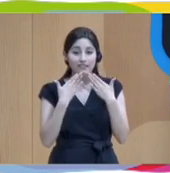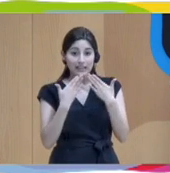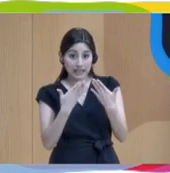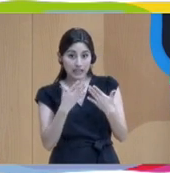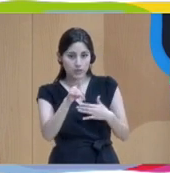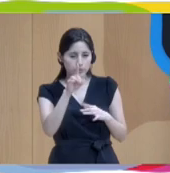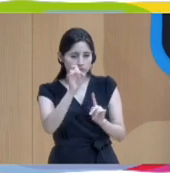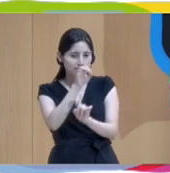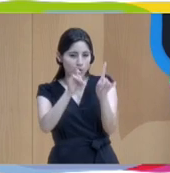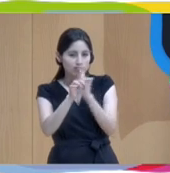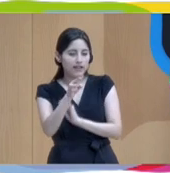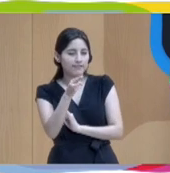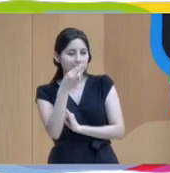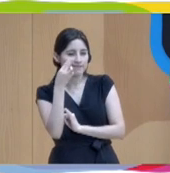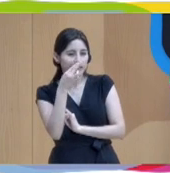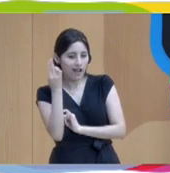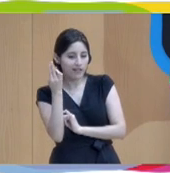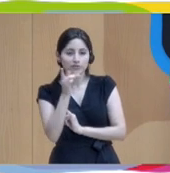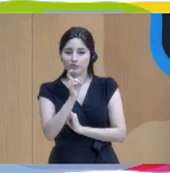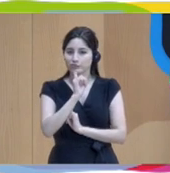pregunta muy interesante y difícil.